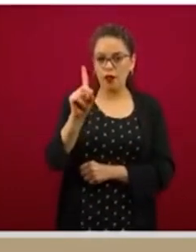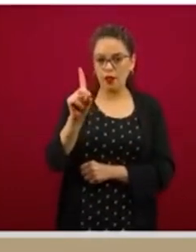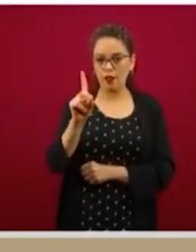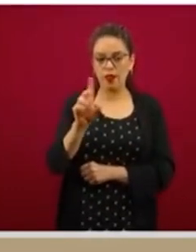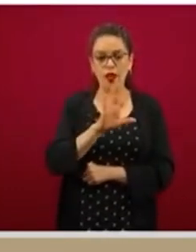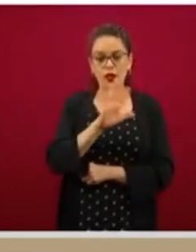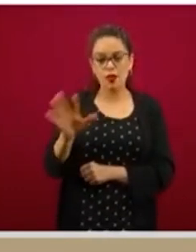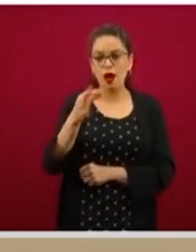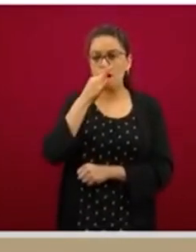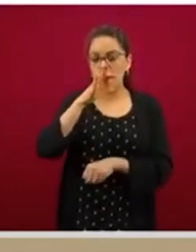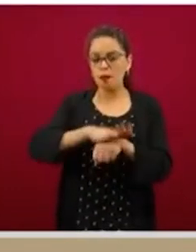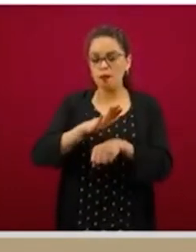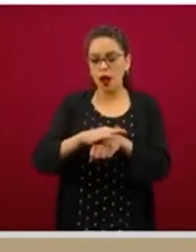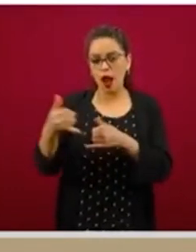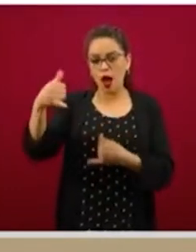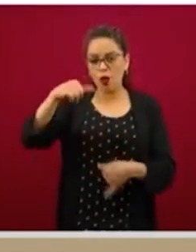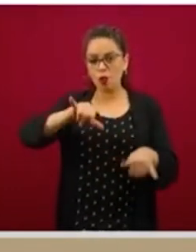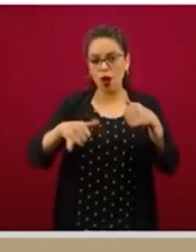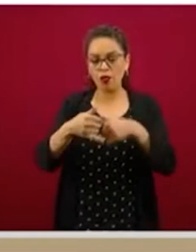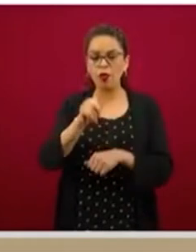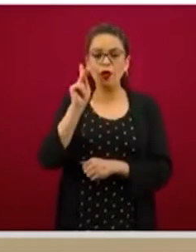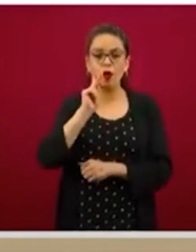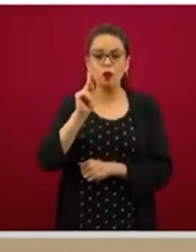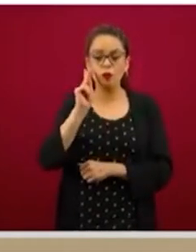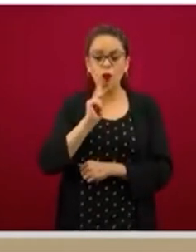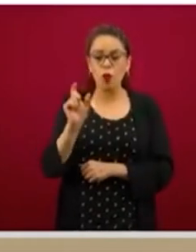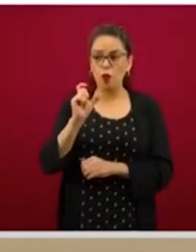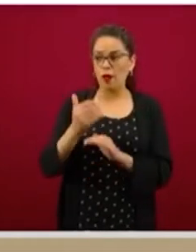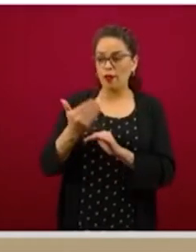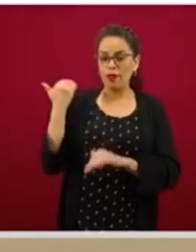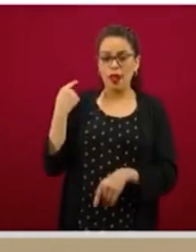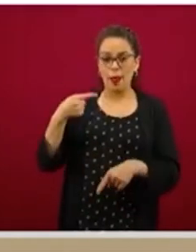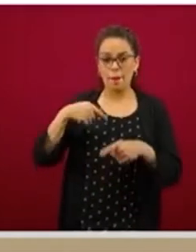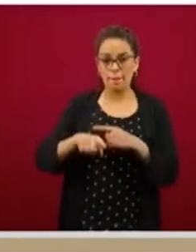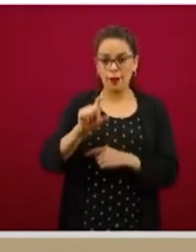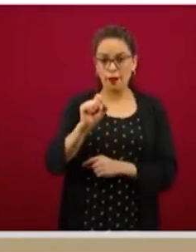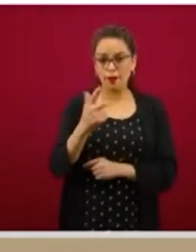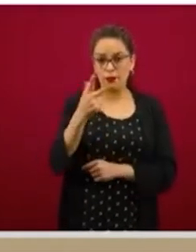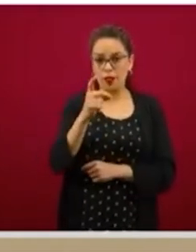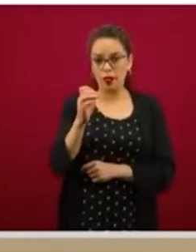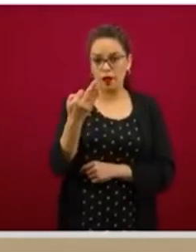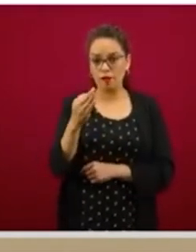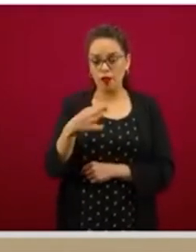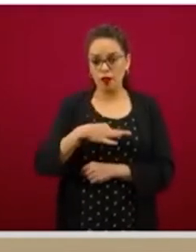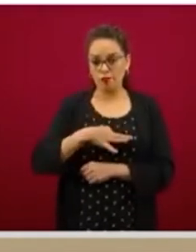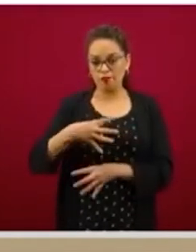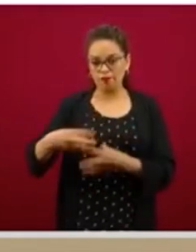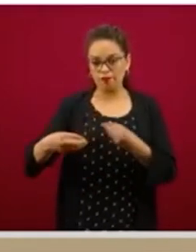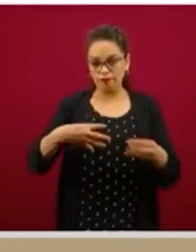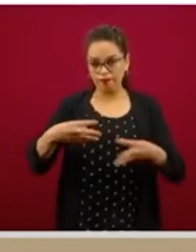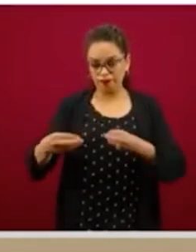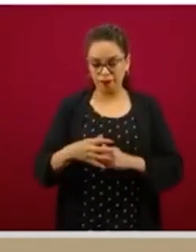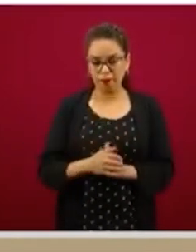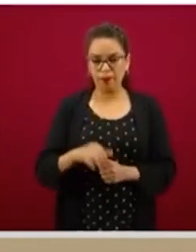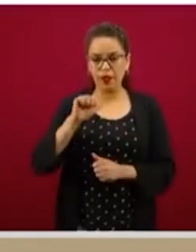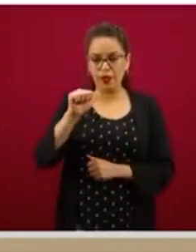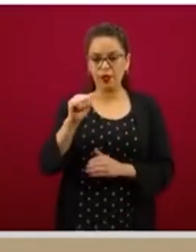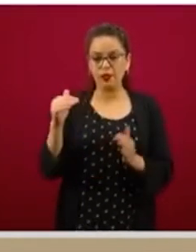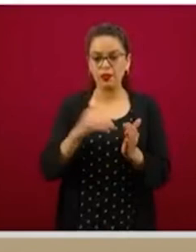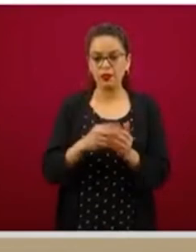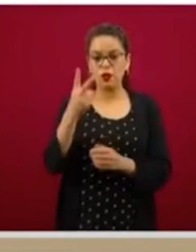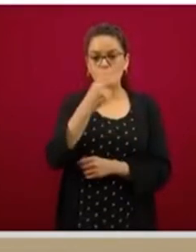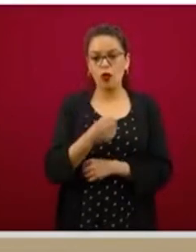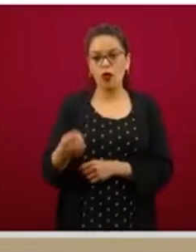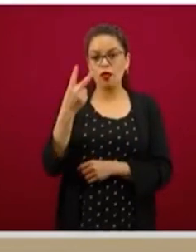desde que inició la epidemia en México el 28 de febrero, 16 mil 202 lo han